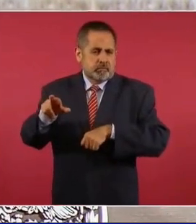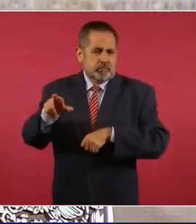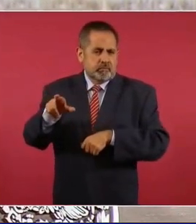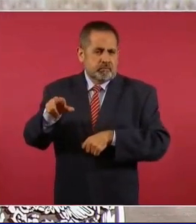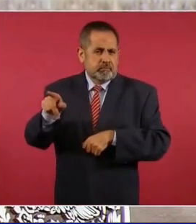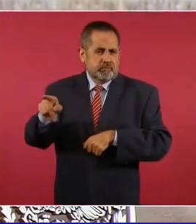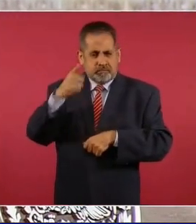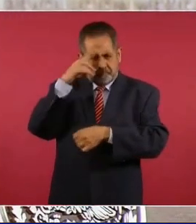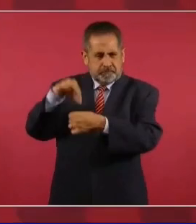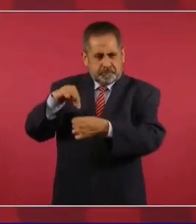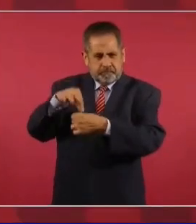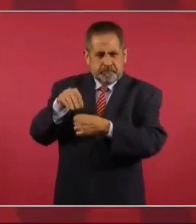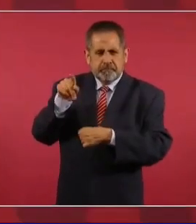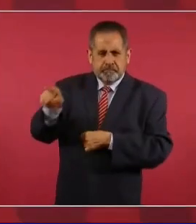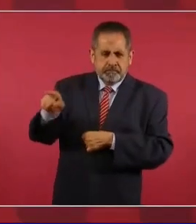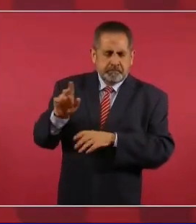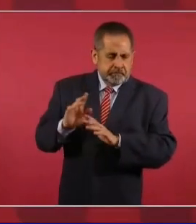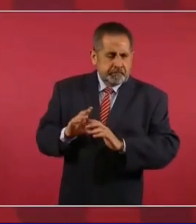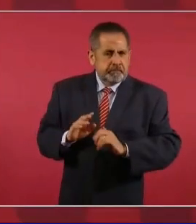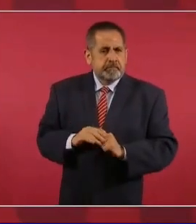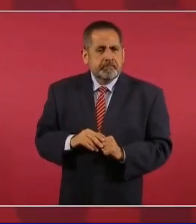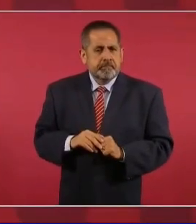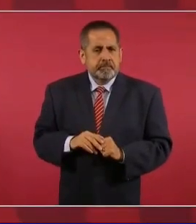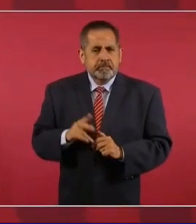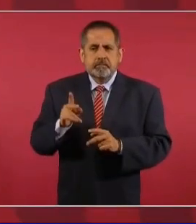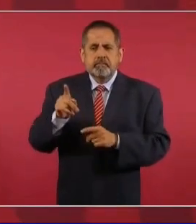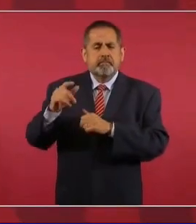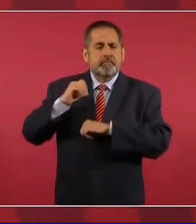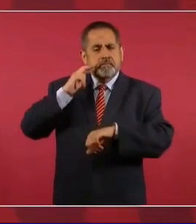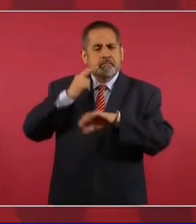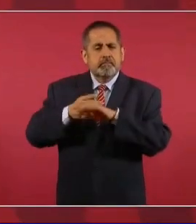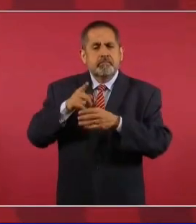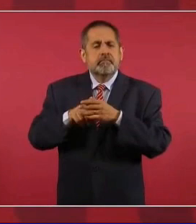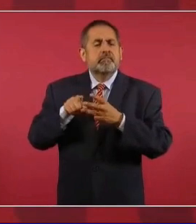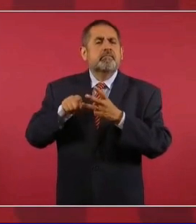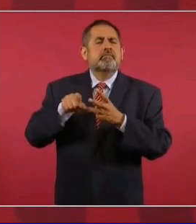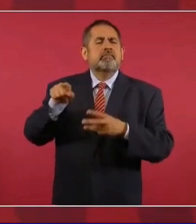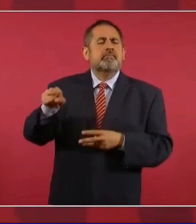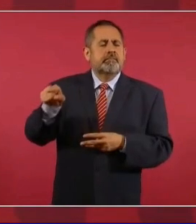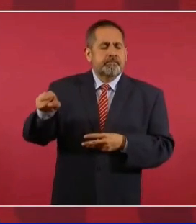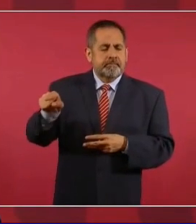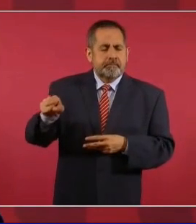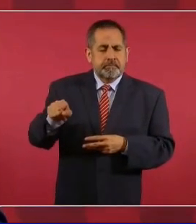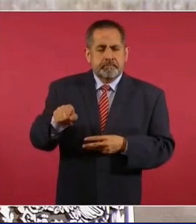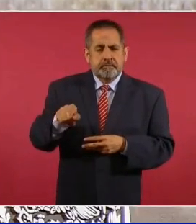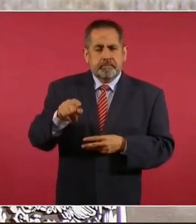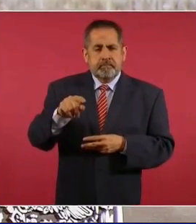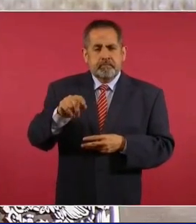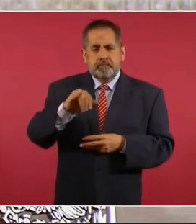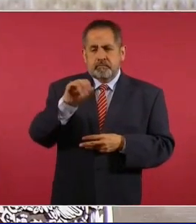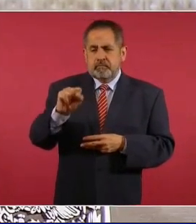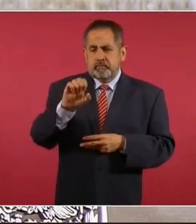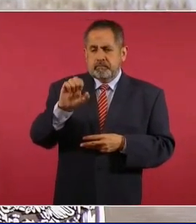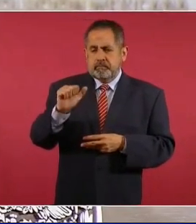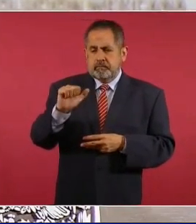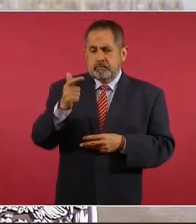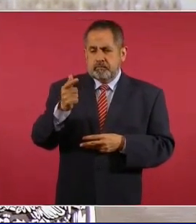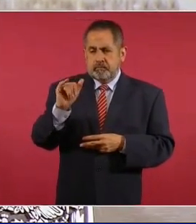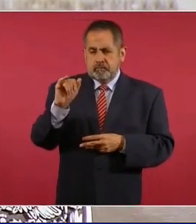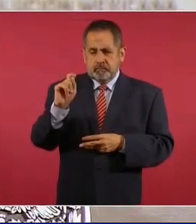al maestro José Agustín Ortiz Pinquete,